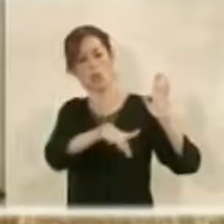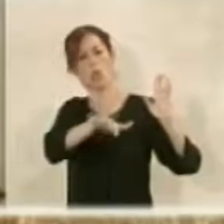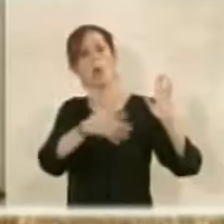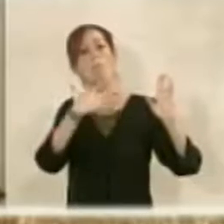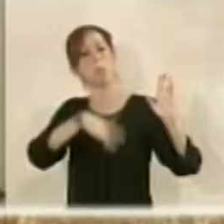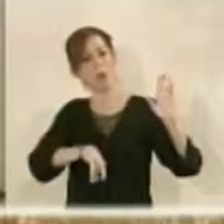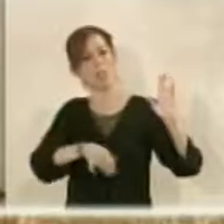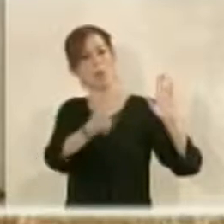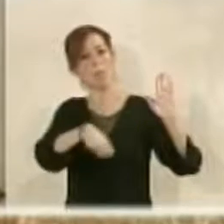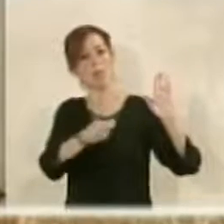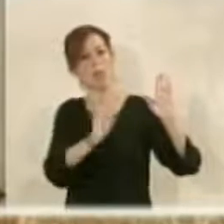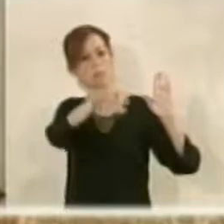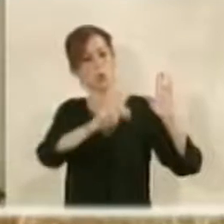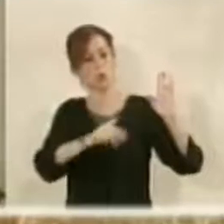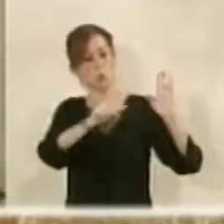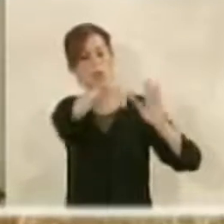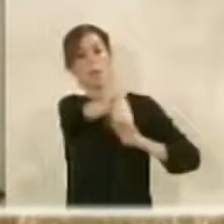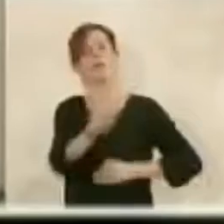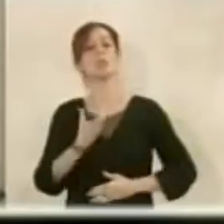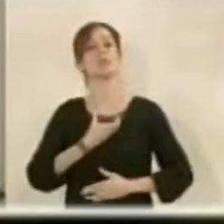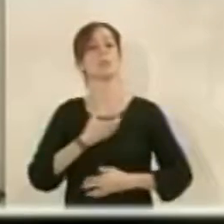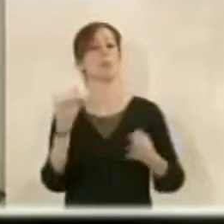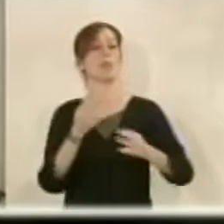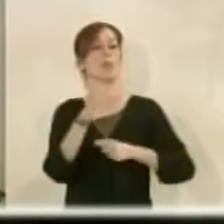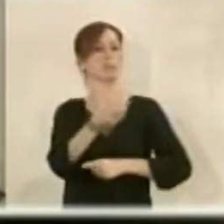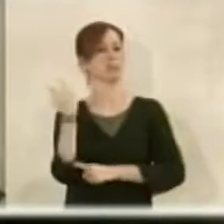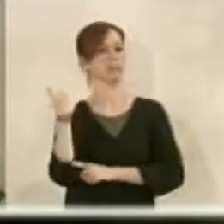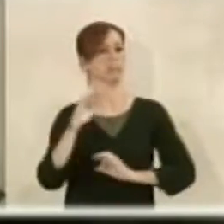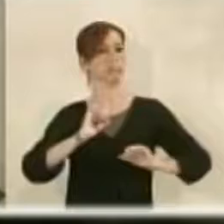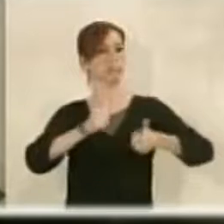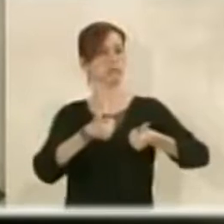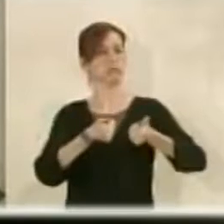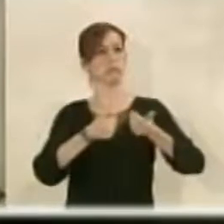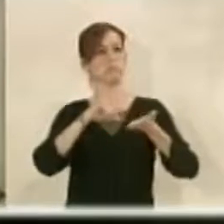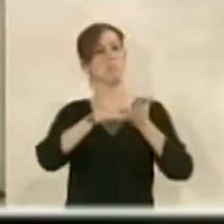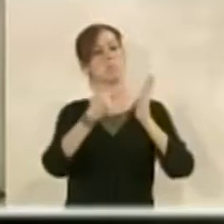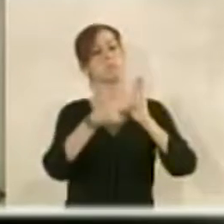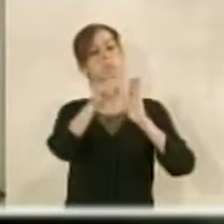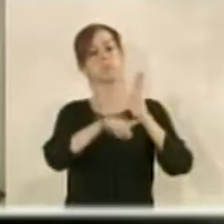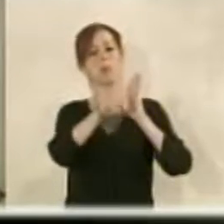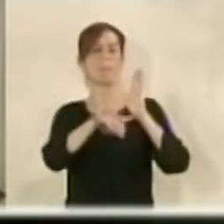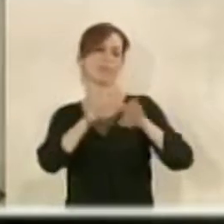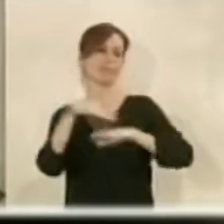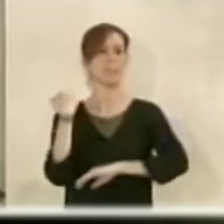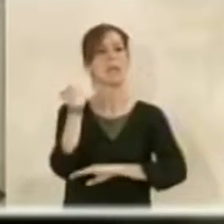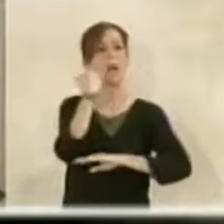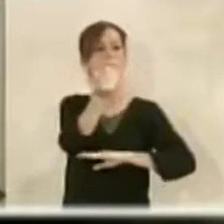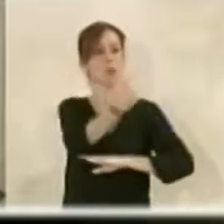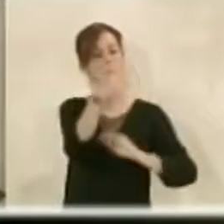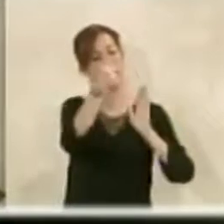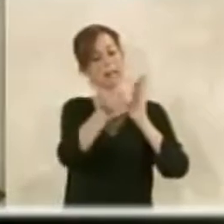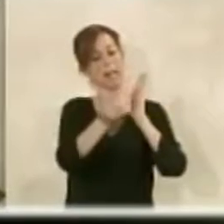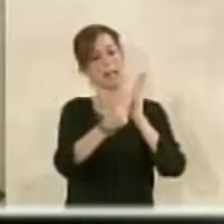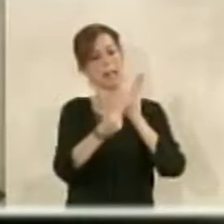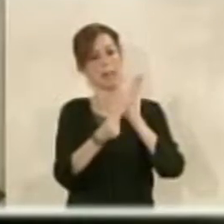podía ser uso comercial, que el ayuntamiento pusiera en marcha un plan de apoyo y de medida